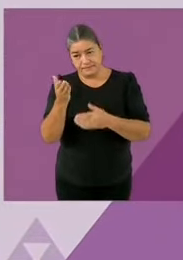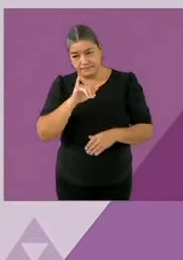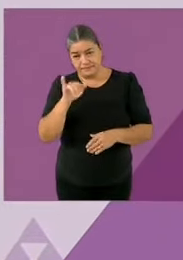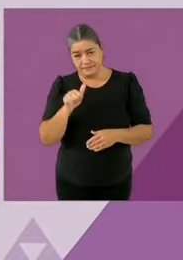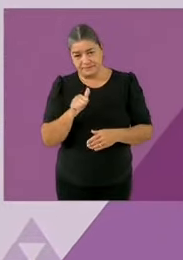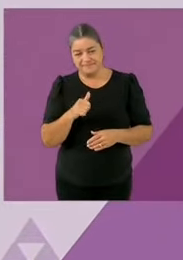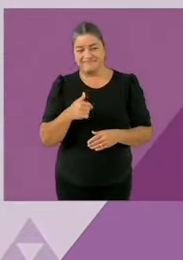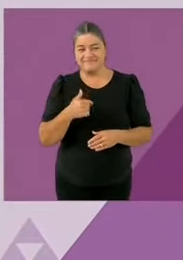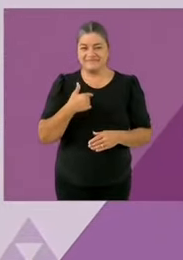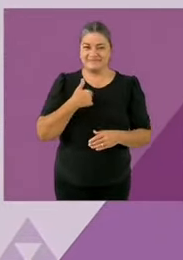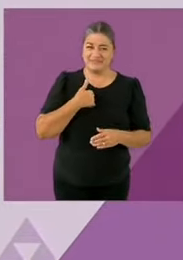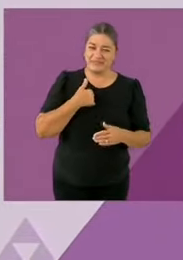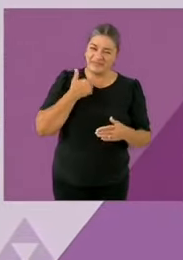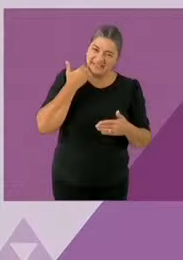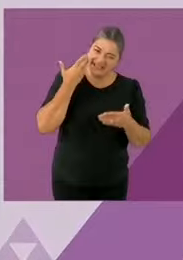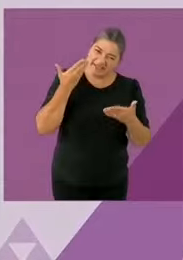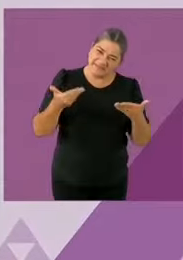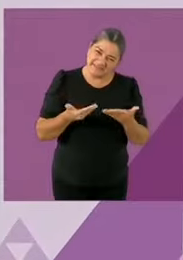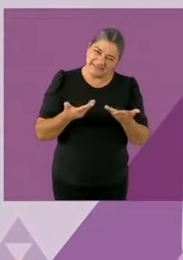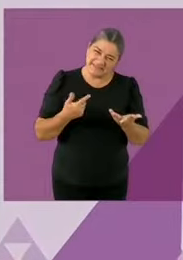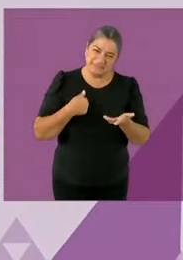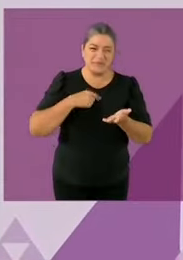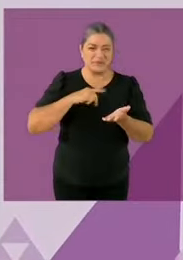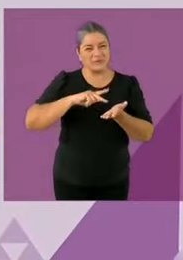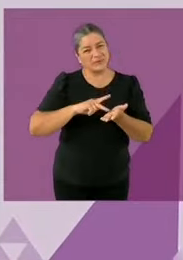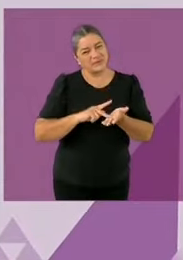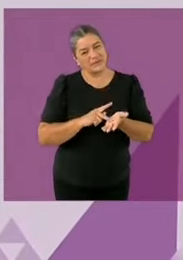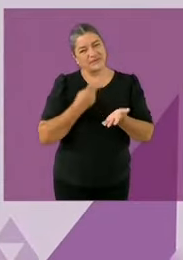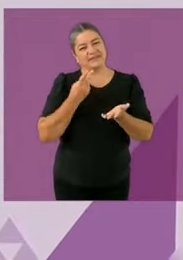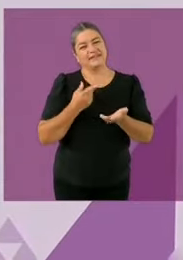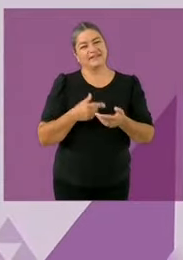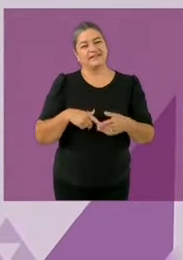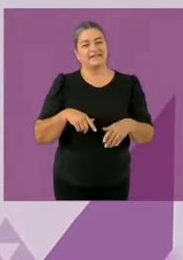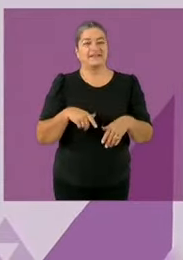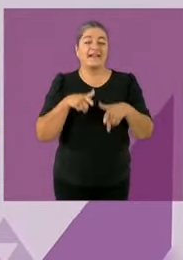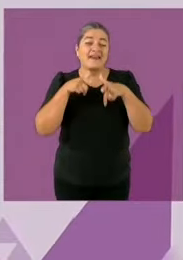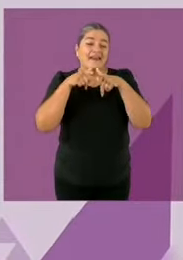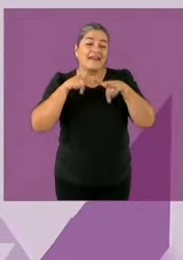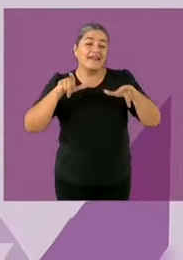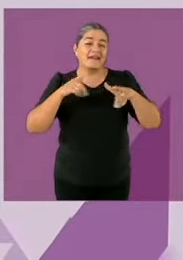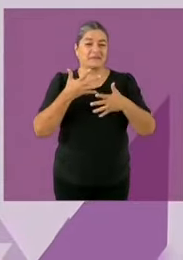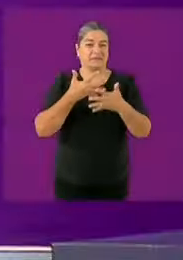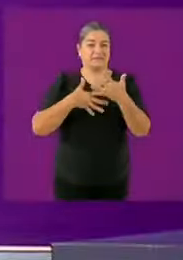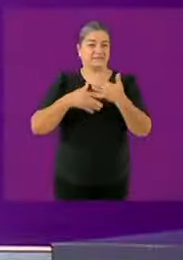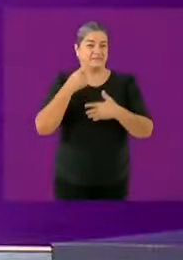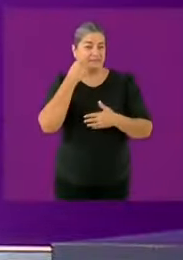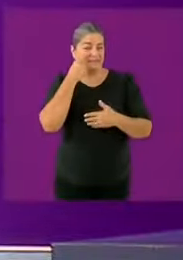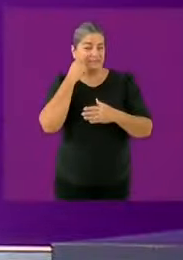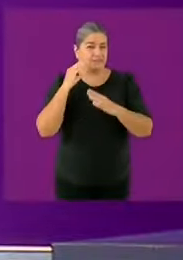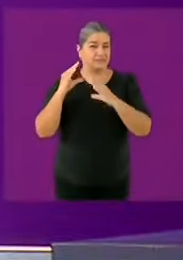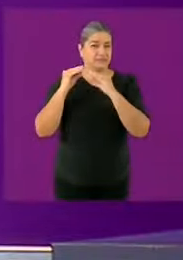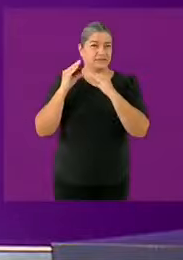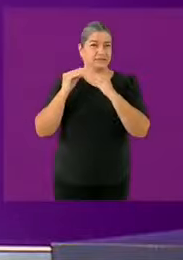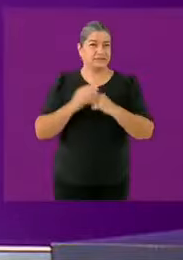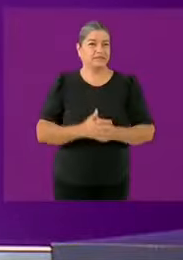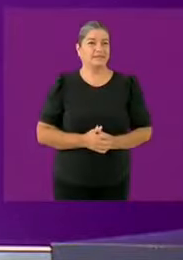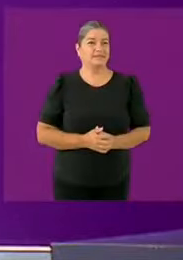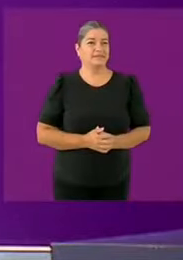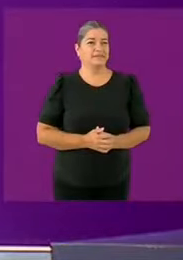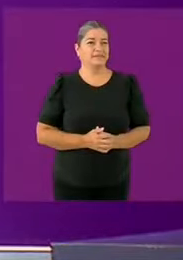lenguaje de señas para todas las personas y voy a transmitirles lo que me enseñaron Hola soy